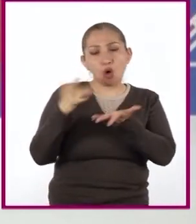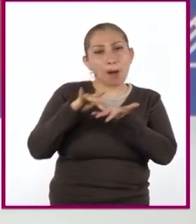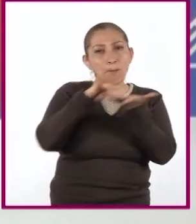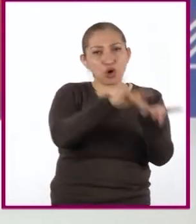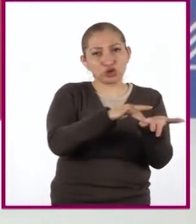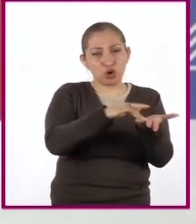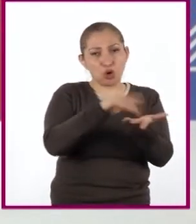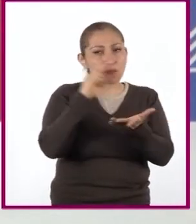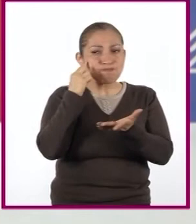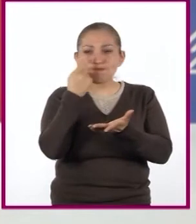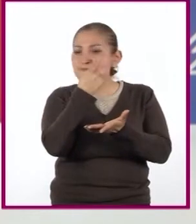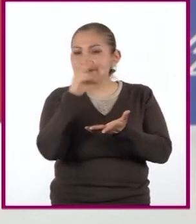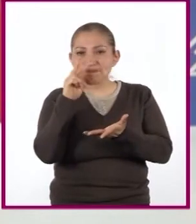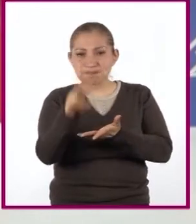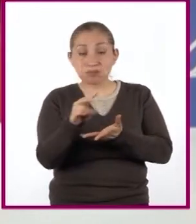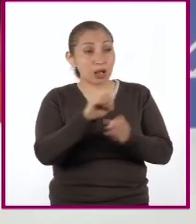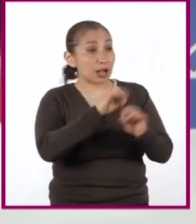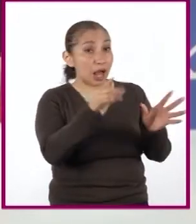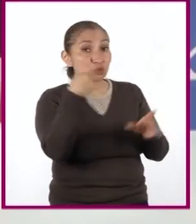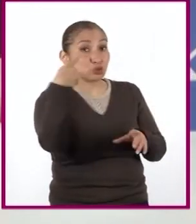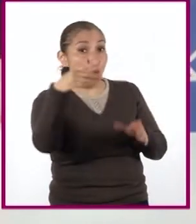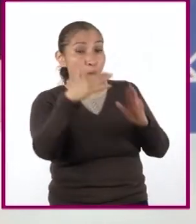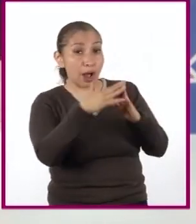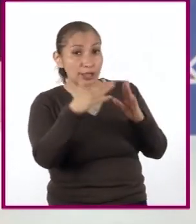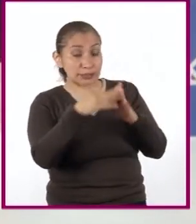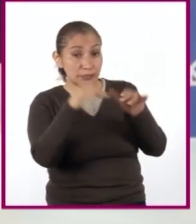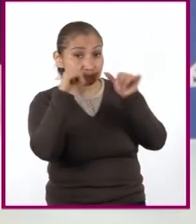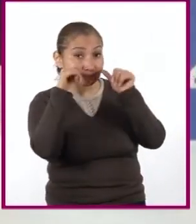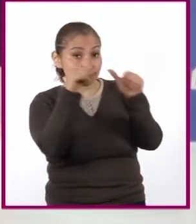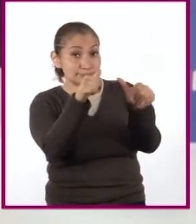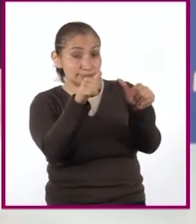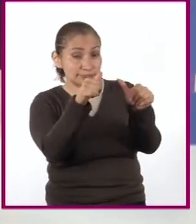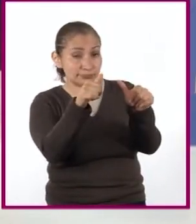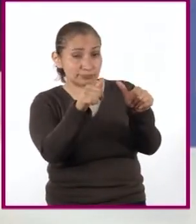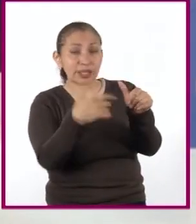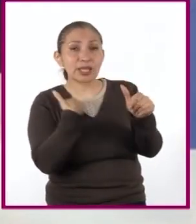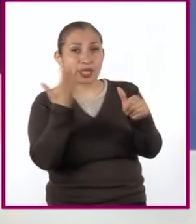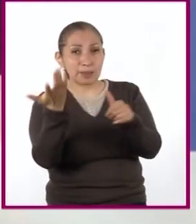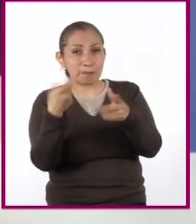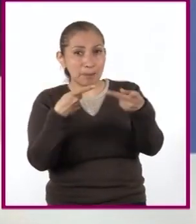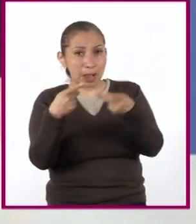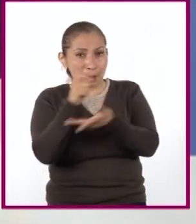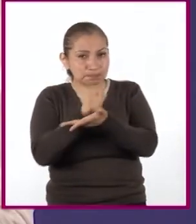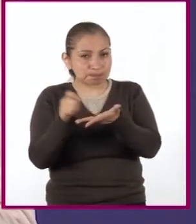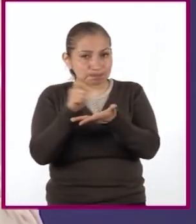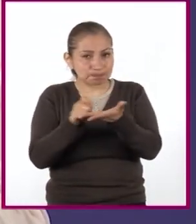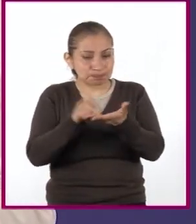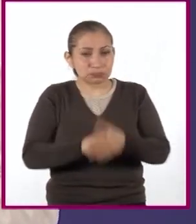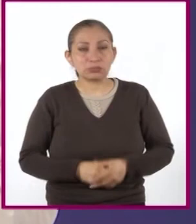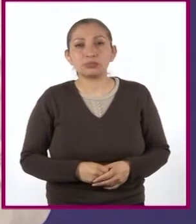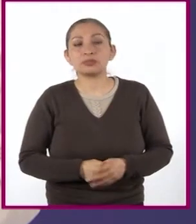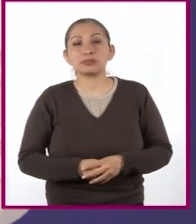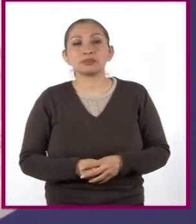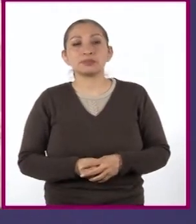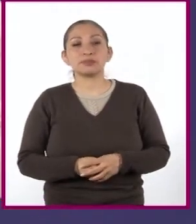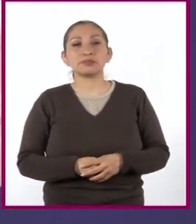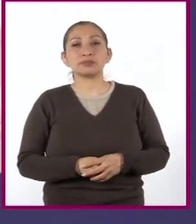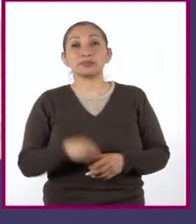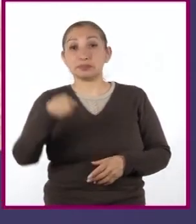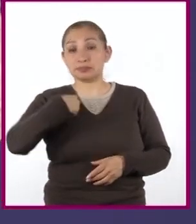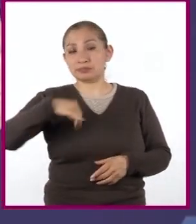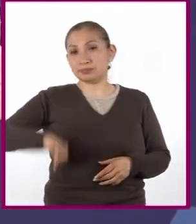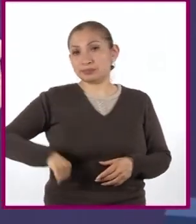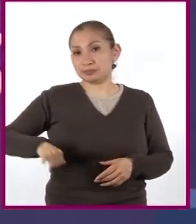ayudas? Claro, maestro. Ustedes en sus casas pongan mucha atención y vayan tomando nota. A mí me